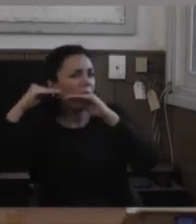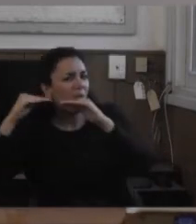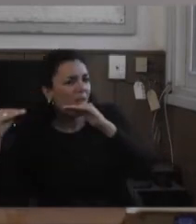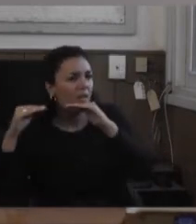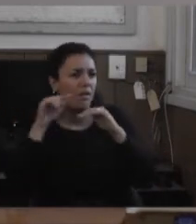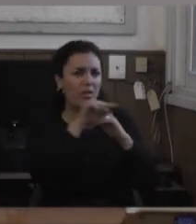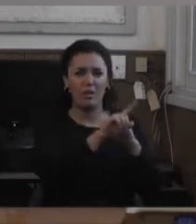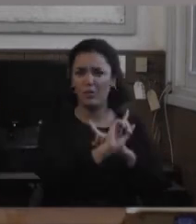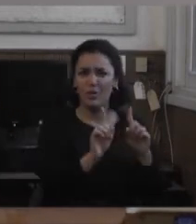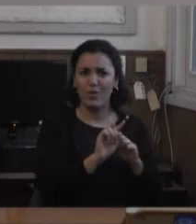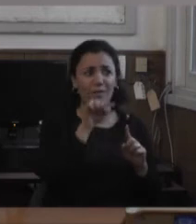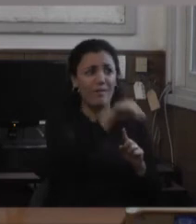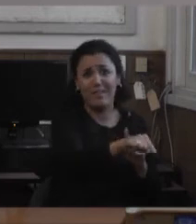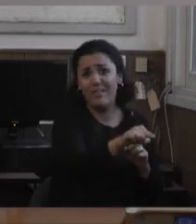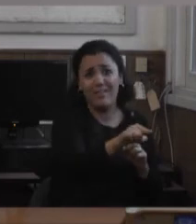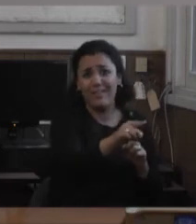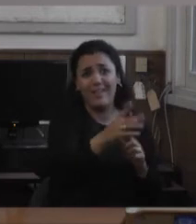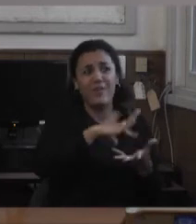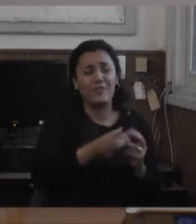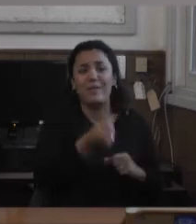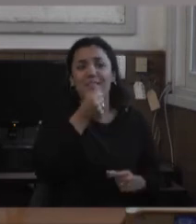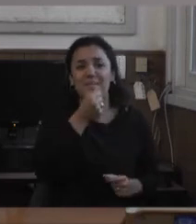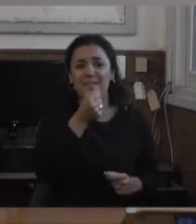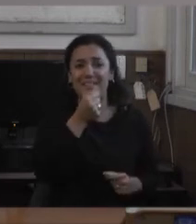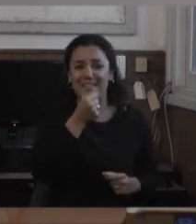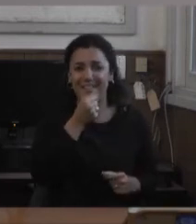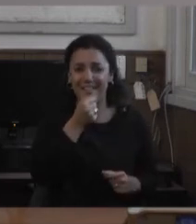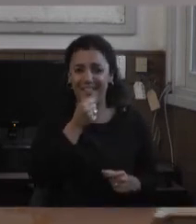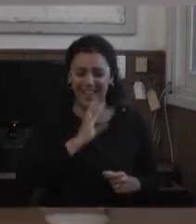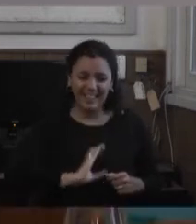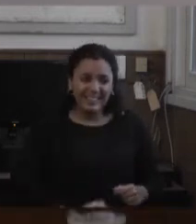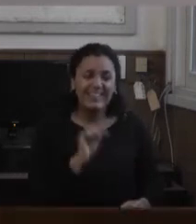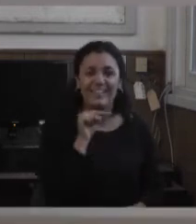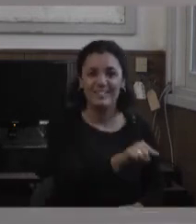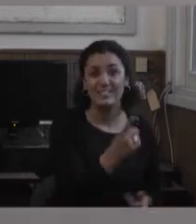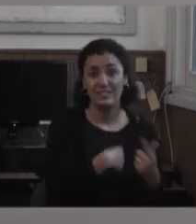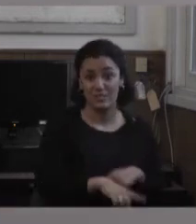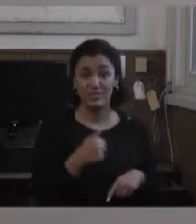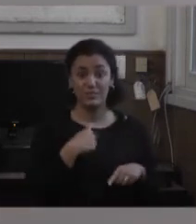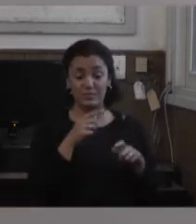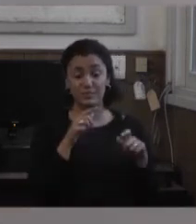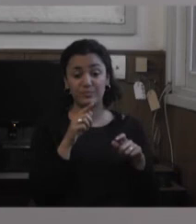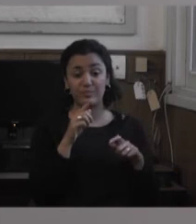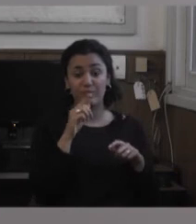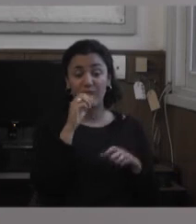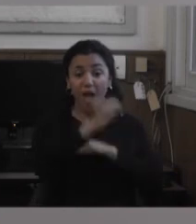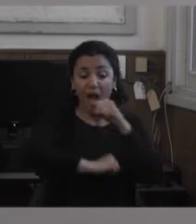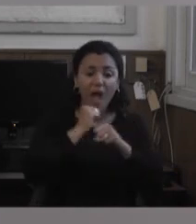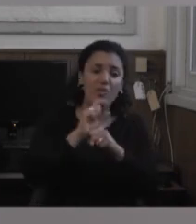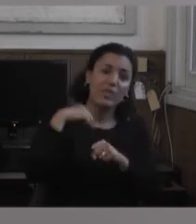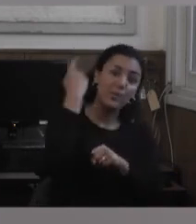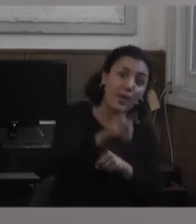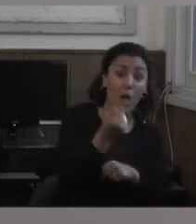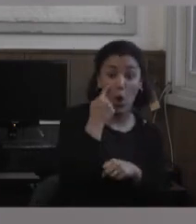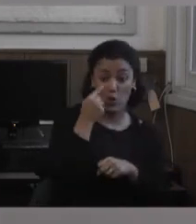y ahí pude hacer como una recopilación los mismos chicos con los que yo trabajé tantos años después y la más fuerte